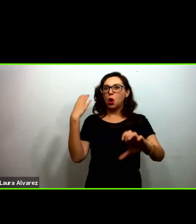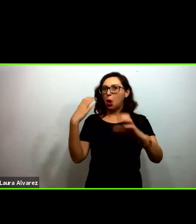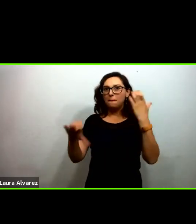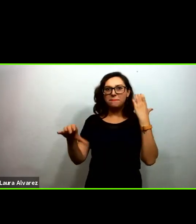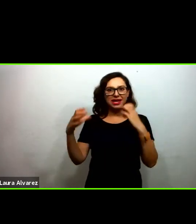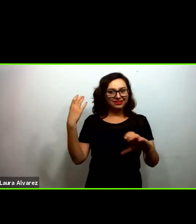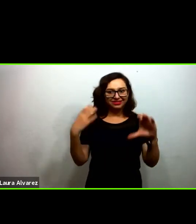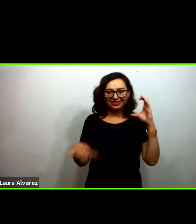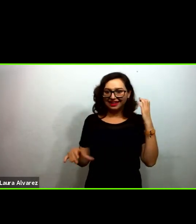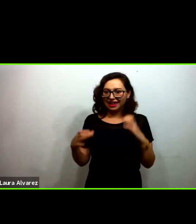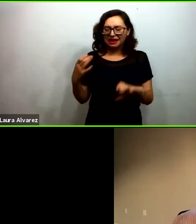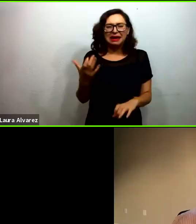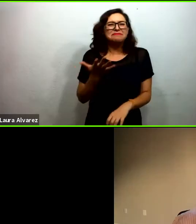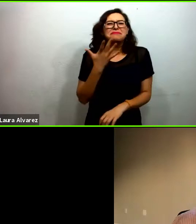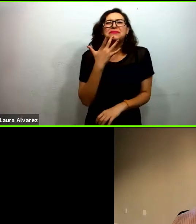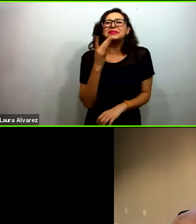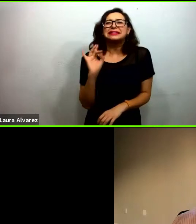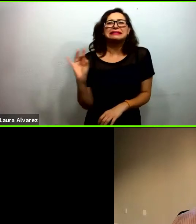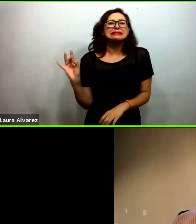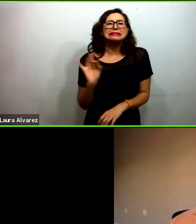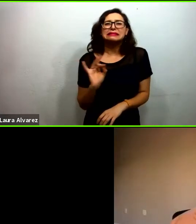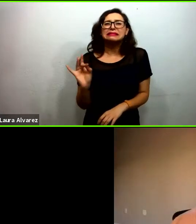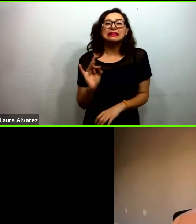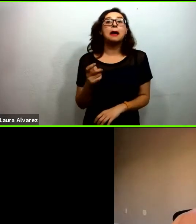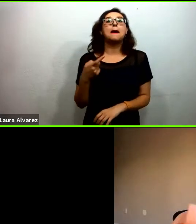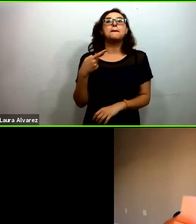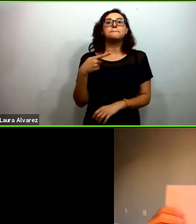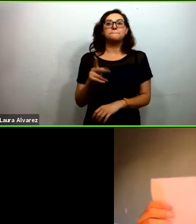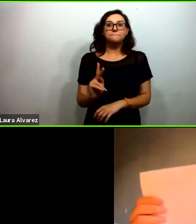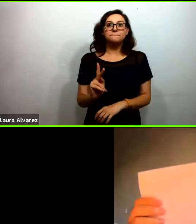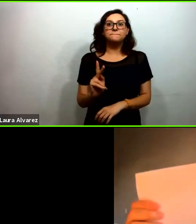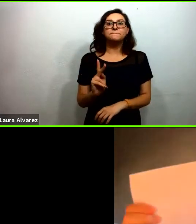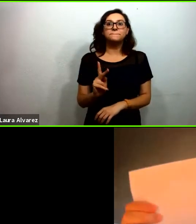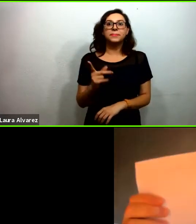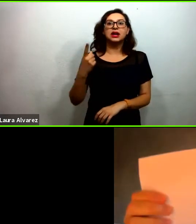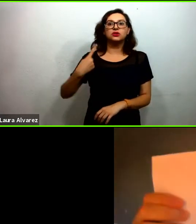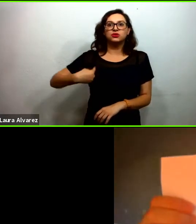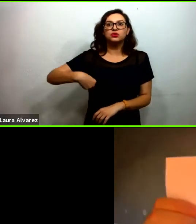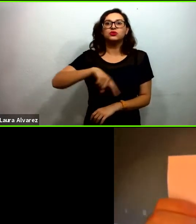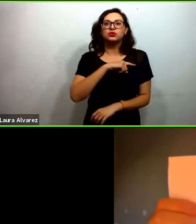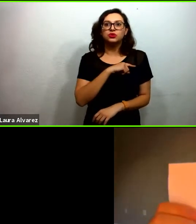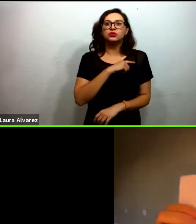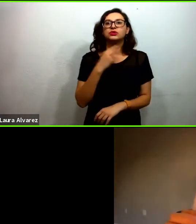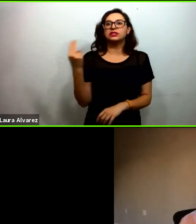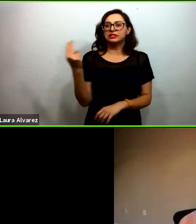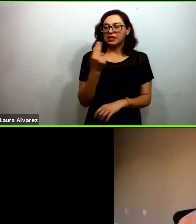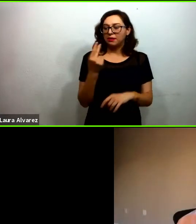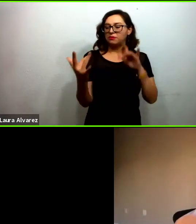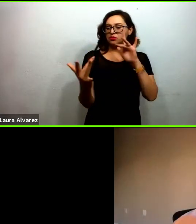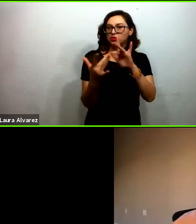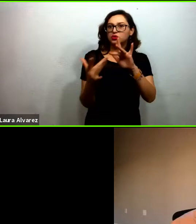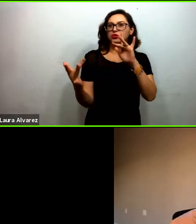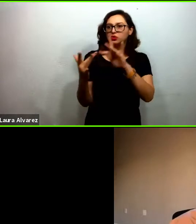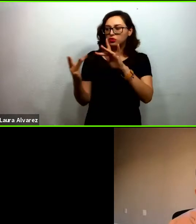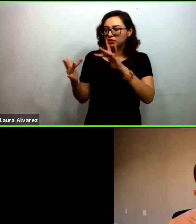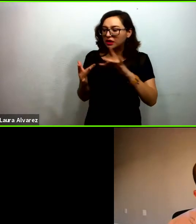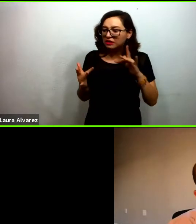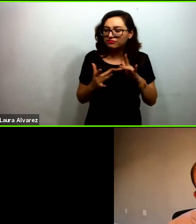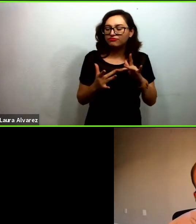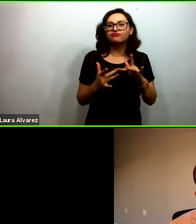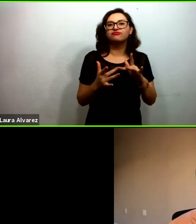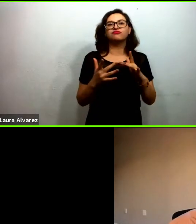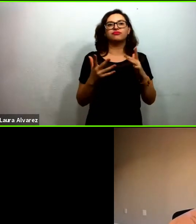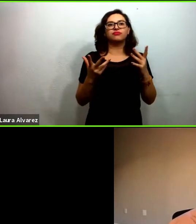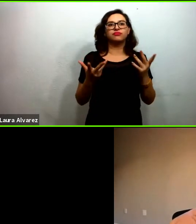parecer tan simples pero que implicaban para nosotros señales muy importantes de conexión nos empezaban